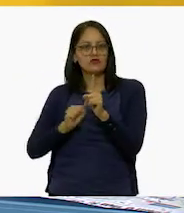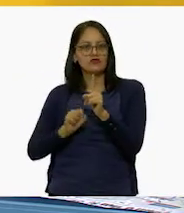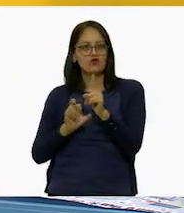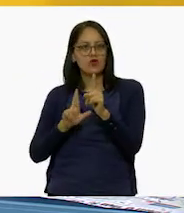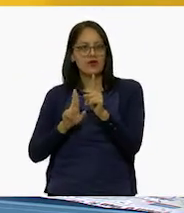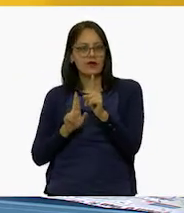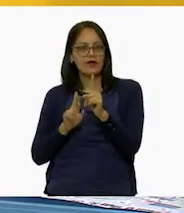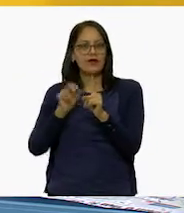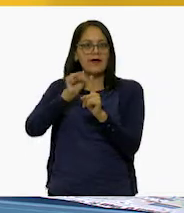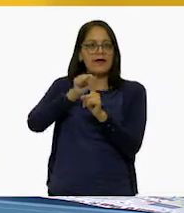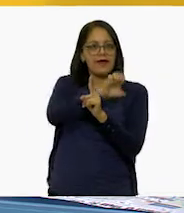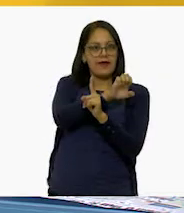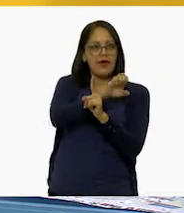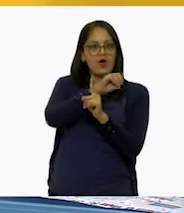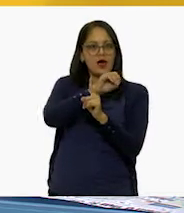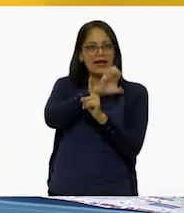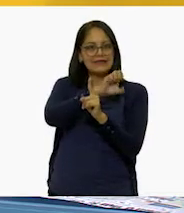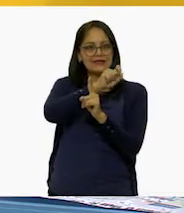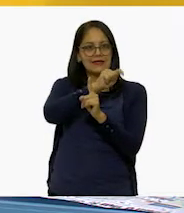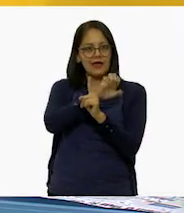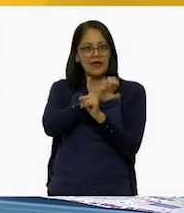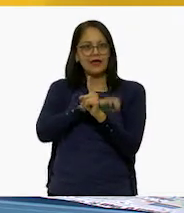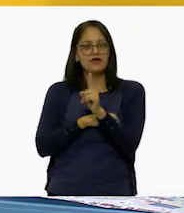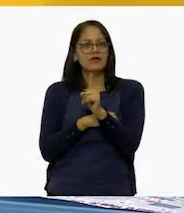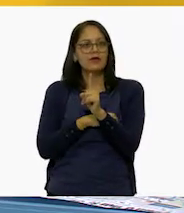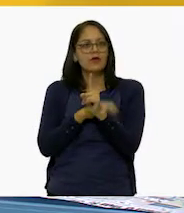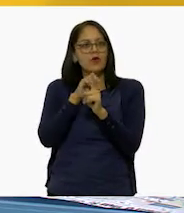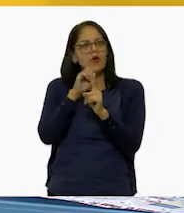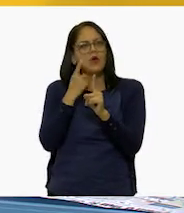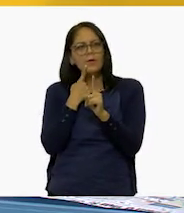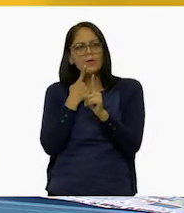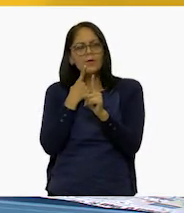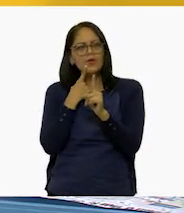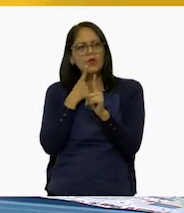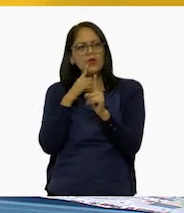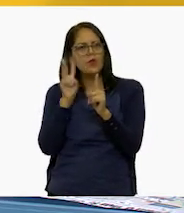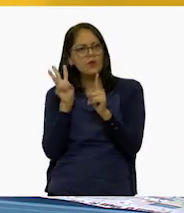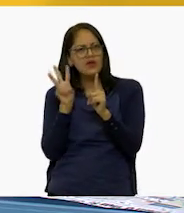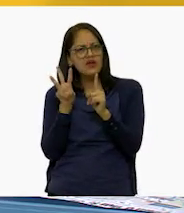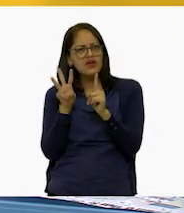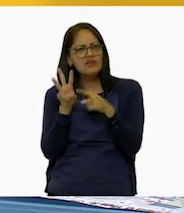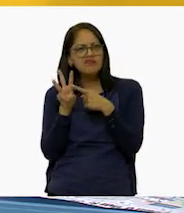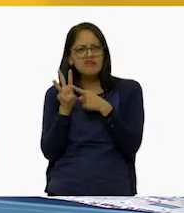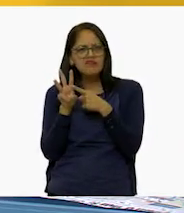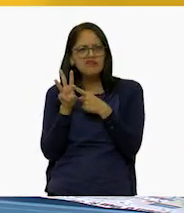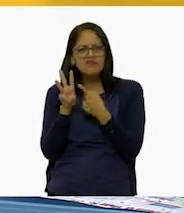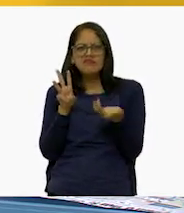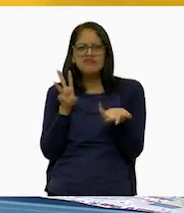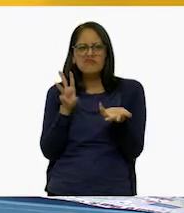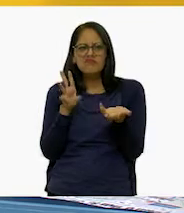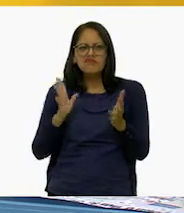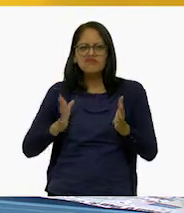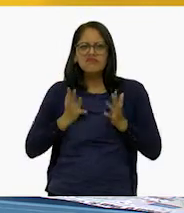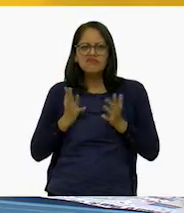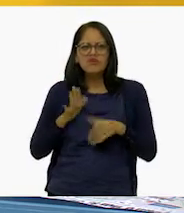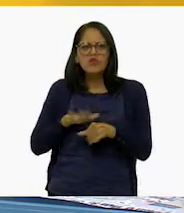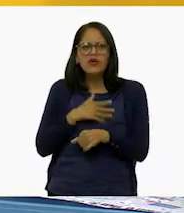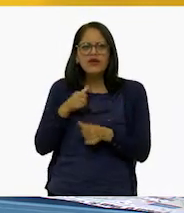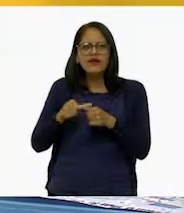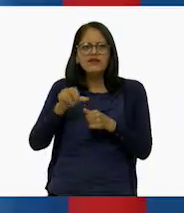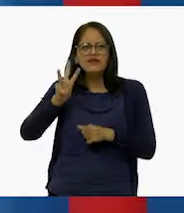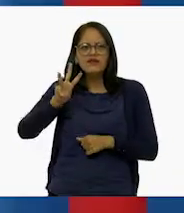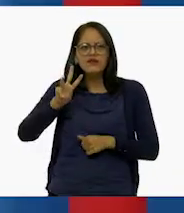sur, E, este. ¿Y W? ¡Ah, caray! ¿Por qué W?